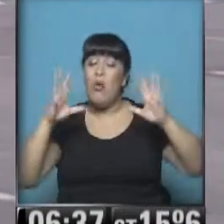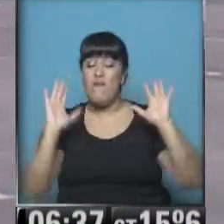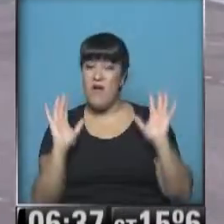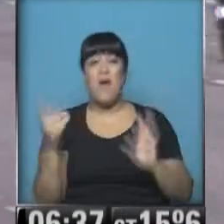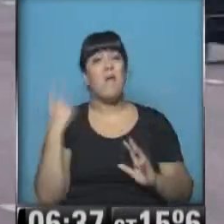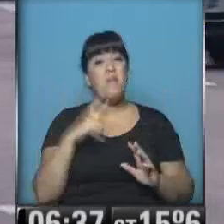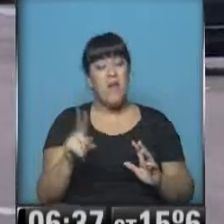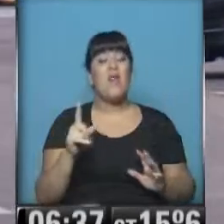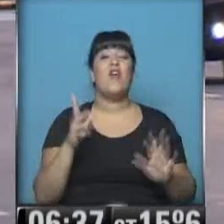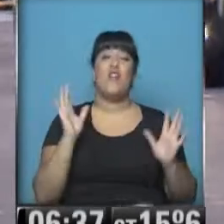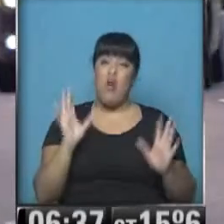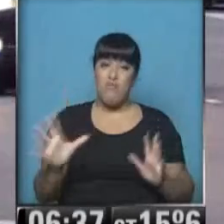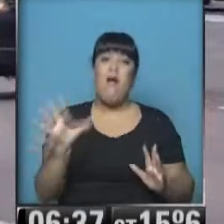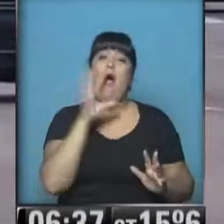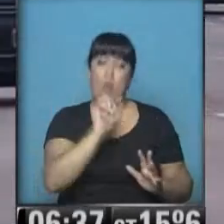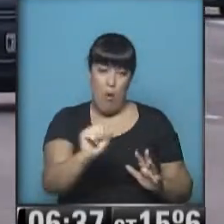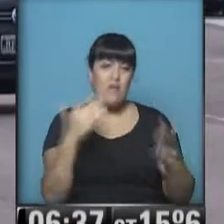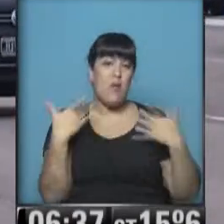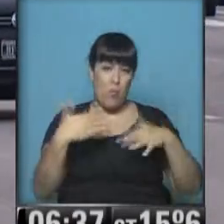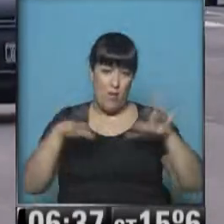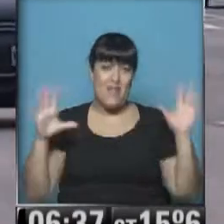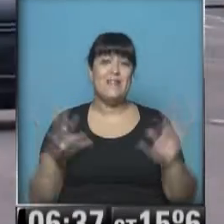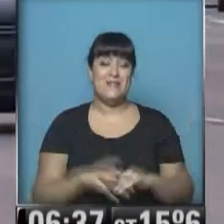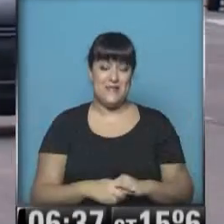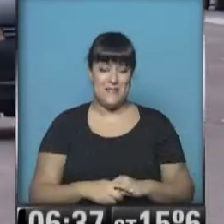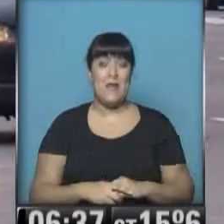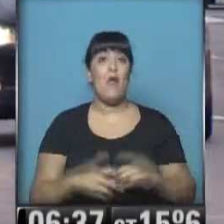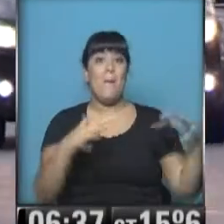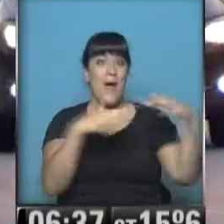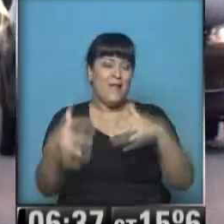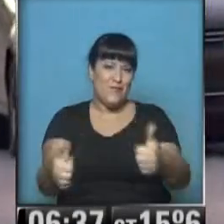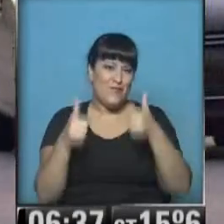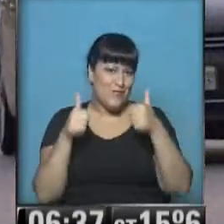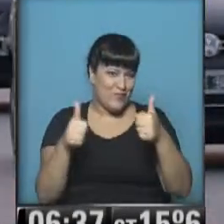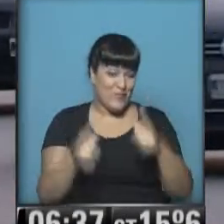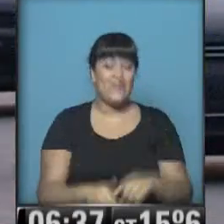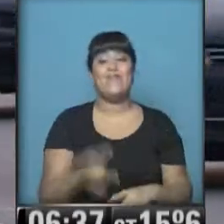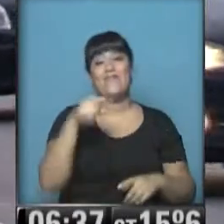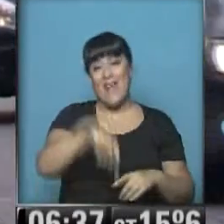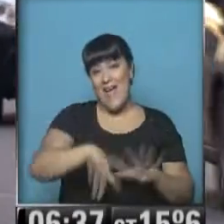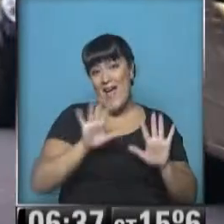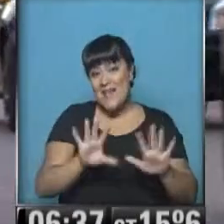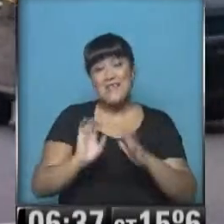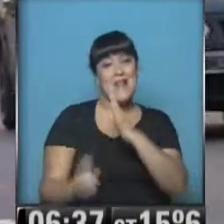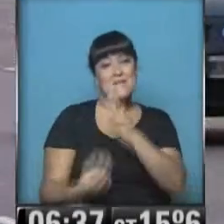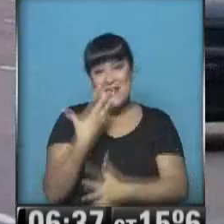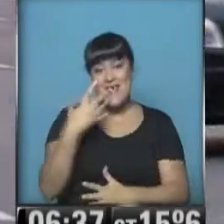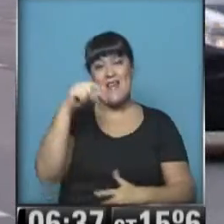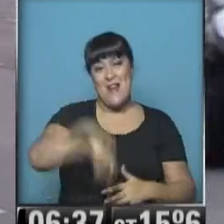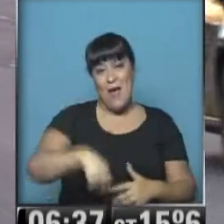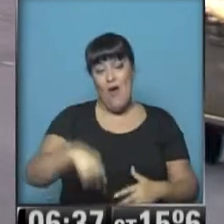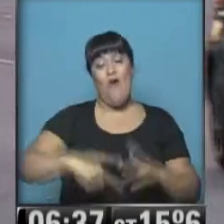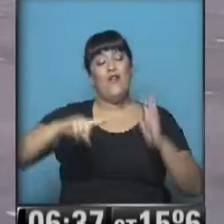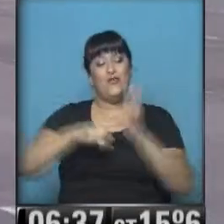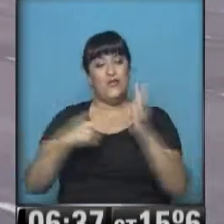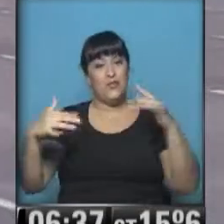probable es que aguante el tiempo hasta el partidazo que nos espera. Y esa es la mañana, el amanecer hoy en la